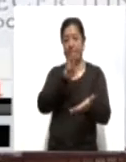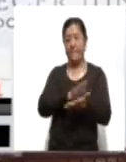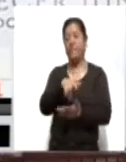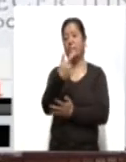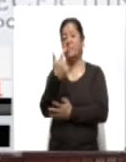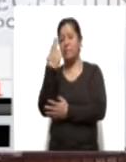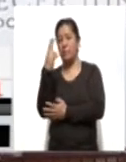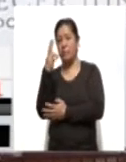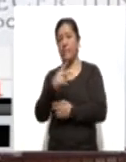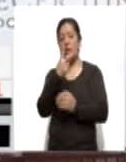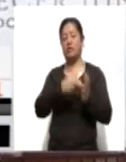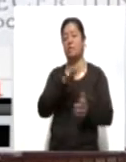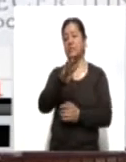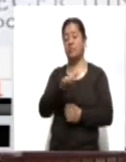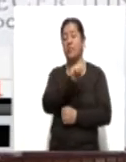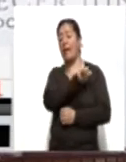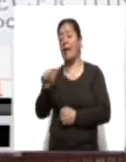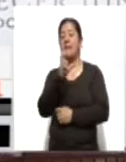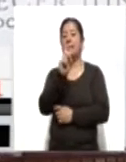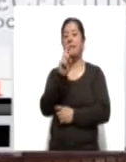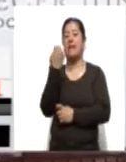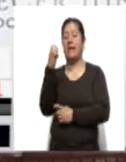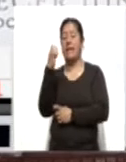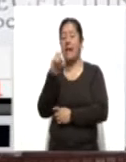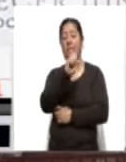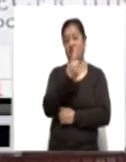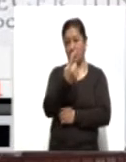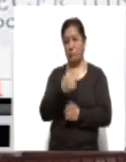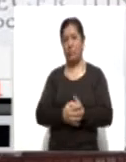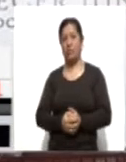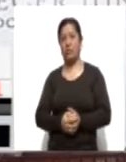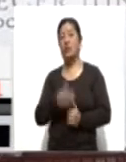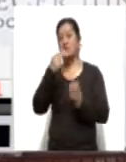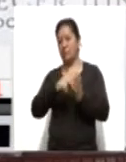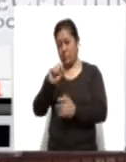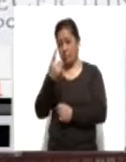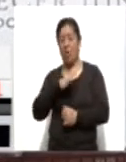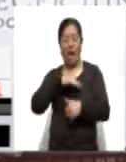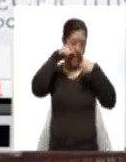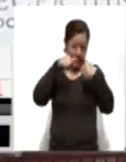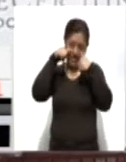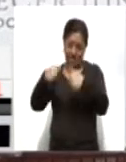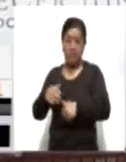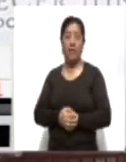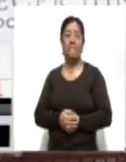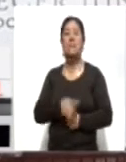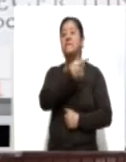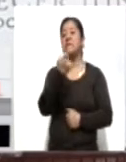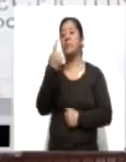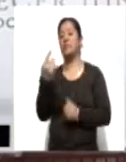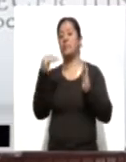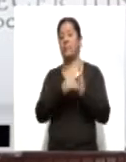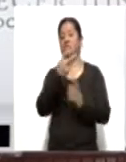noviembre del 2019 al 30 de enero del 21 se han otorgado, han sido atendidos más de 101 mil